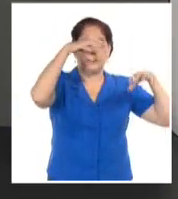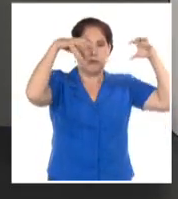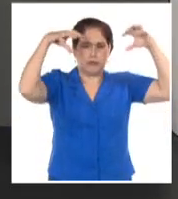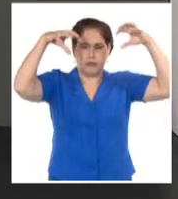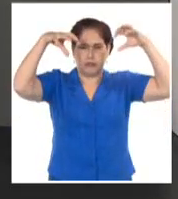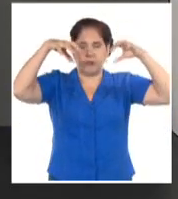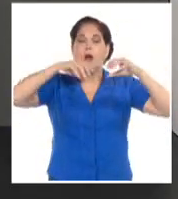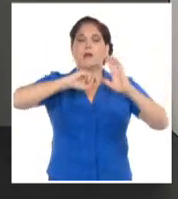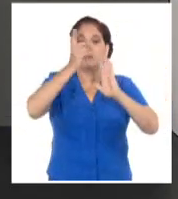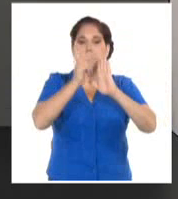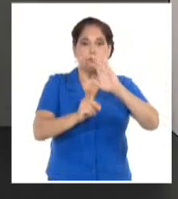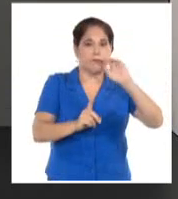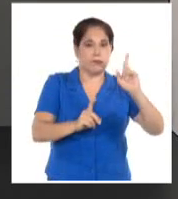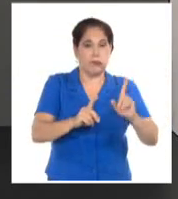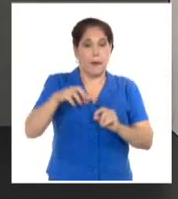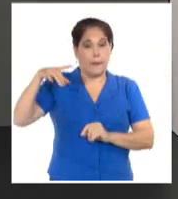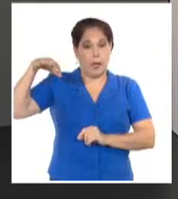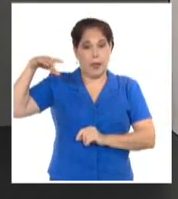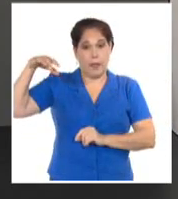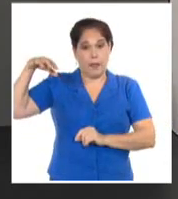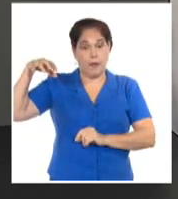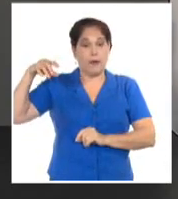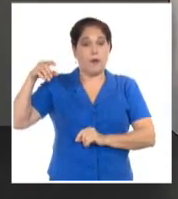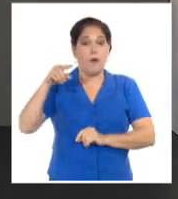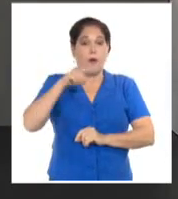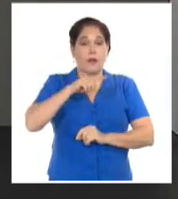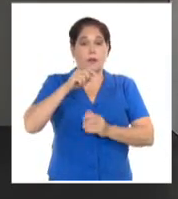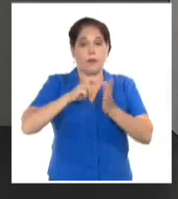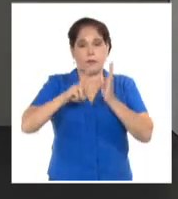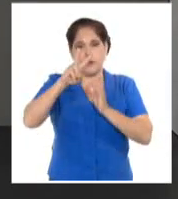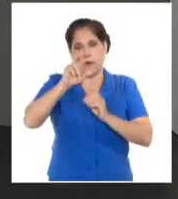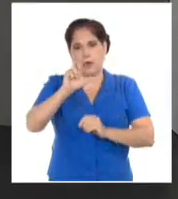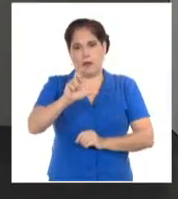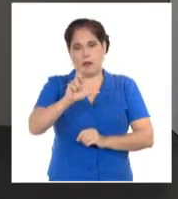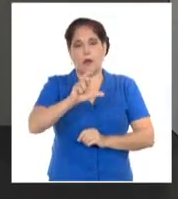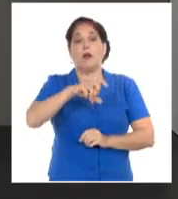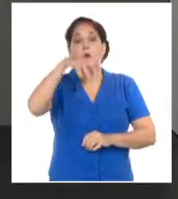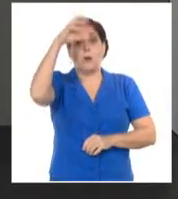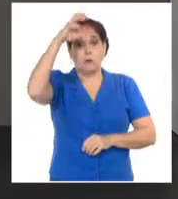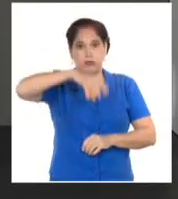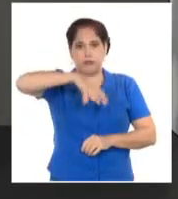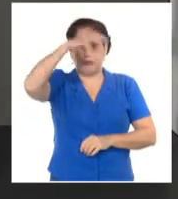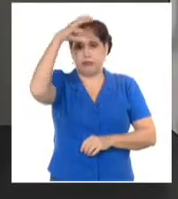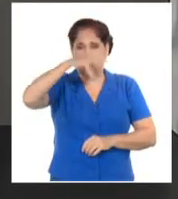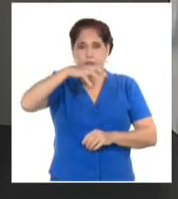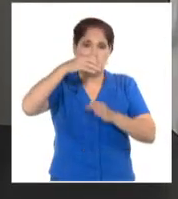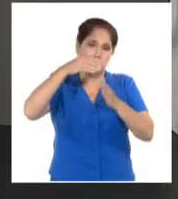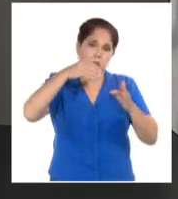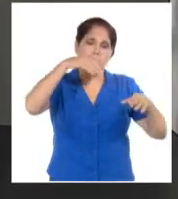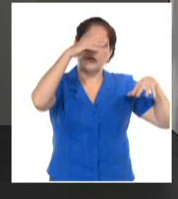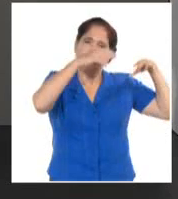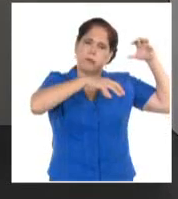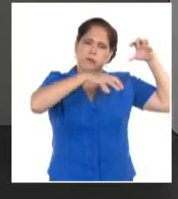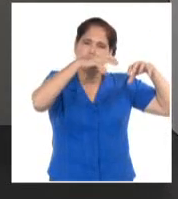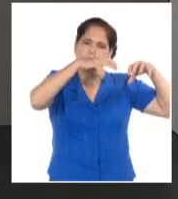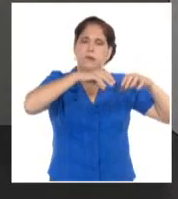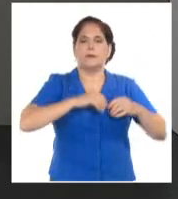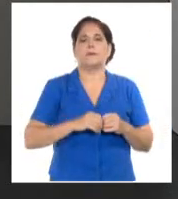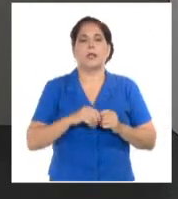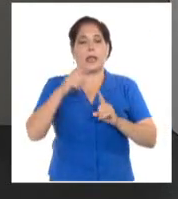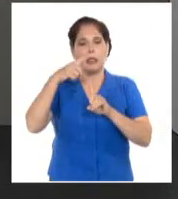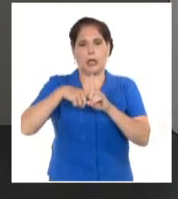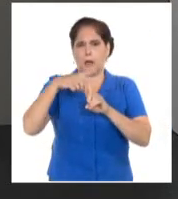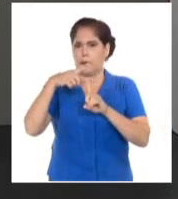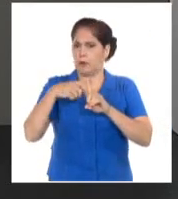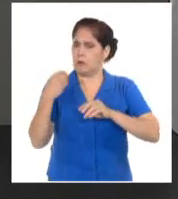tormentas eléctricas desde Pinal de Río hasta Villa Clara y las lluvias serán más aisladas en el resto del territorio. Las temperaturas con poca